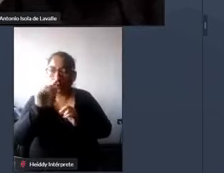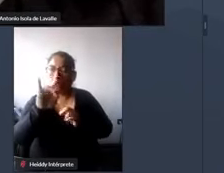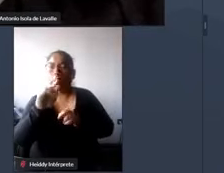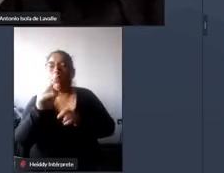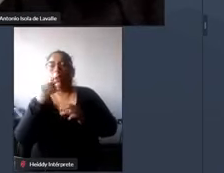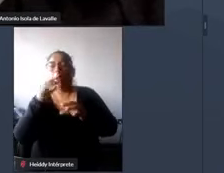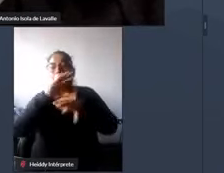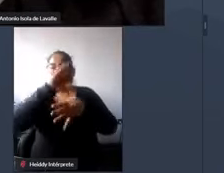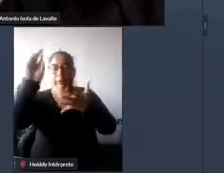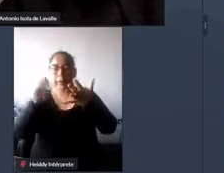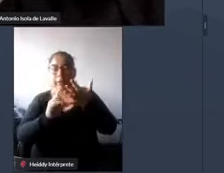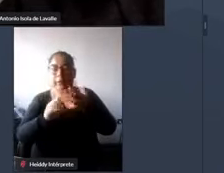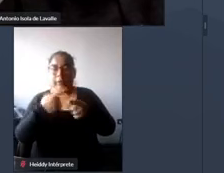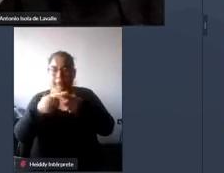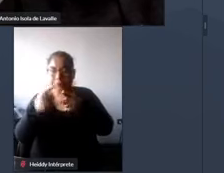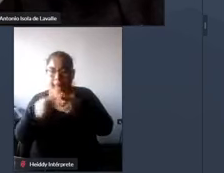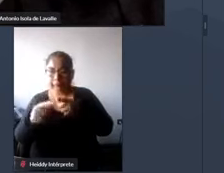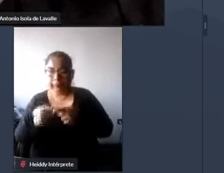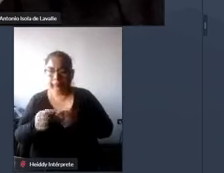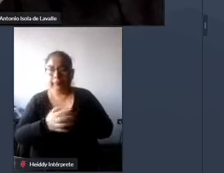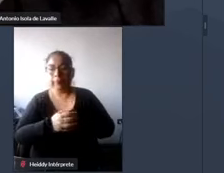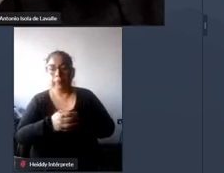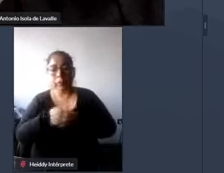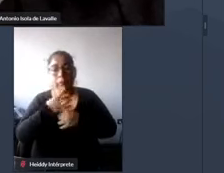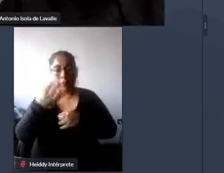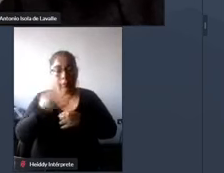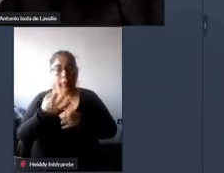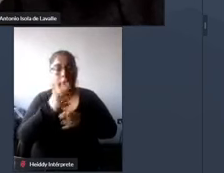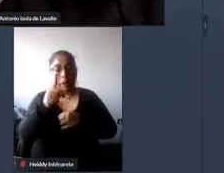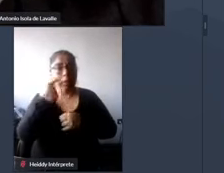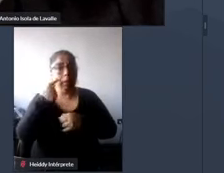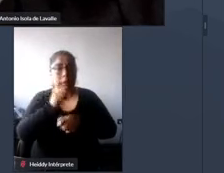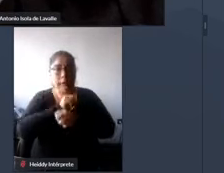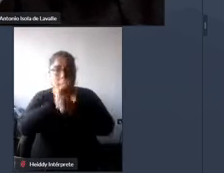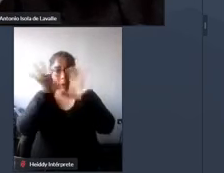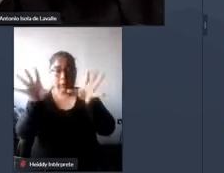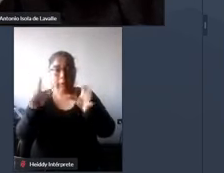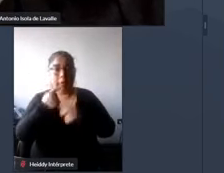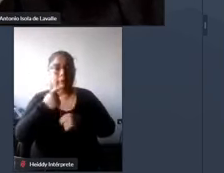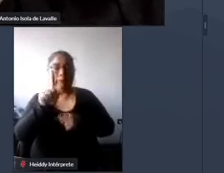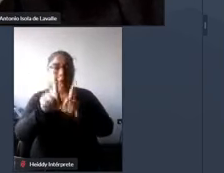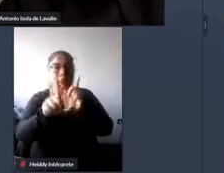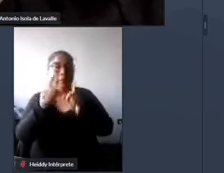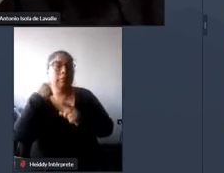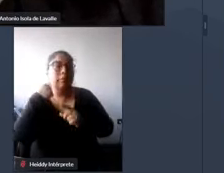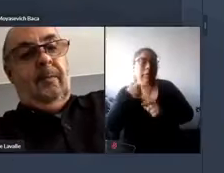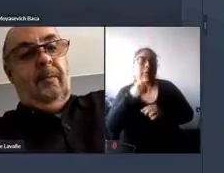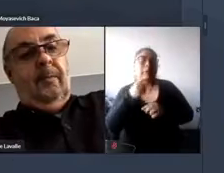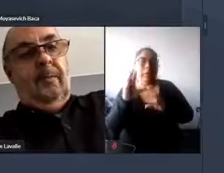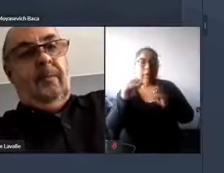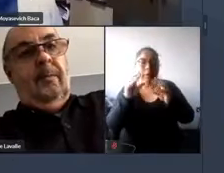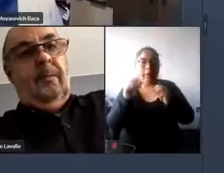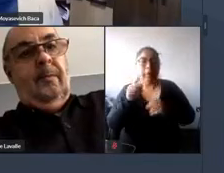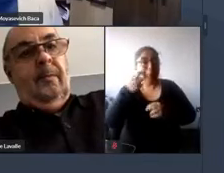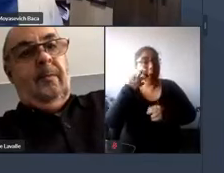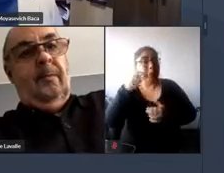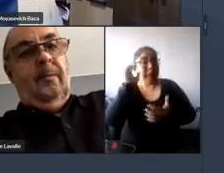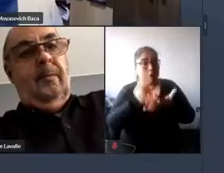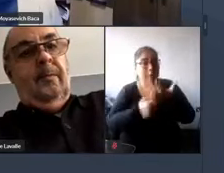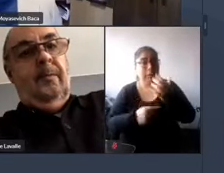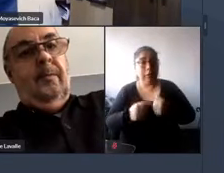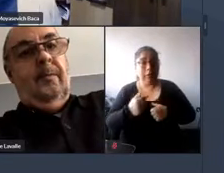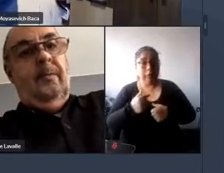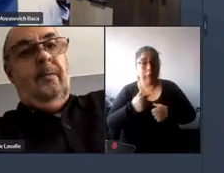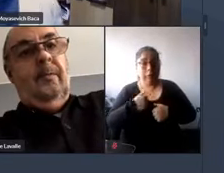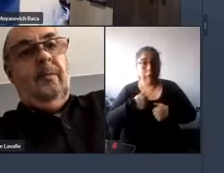en las redes sociales y de hecho es una realidad que es inevitable poder hablar pero sin embargo creo que